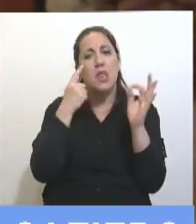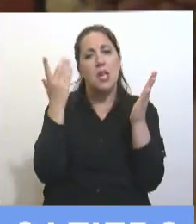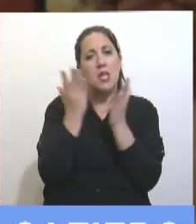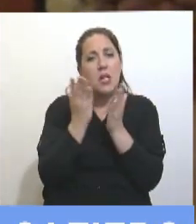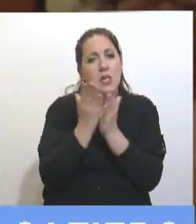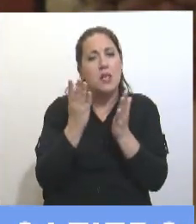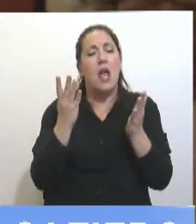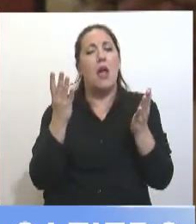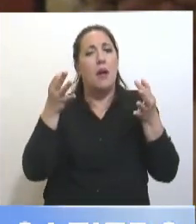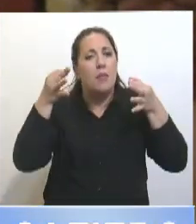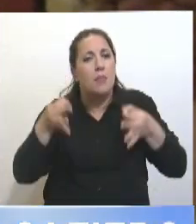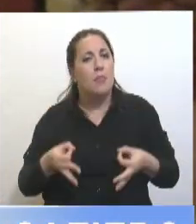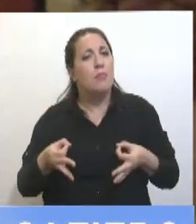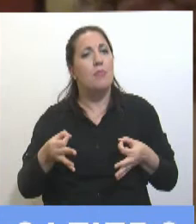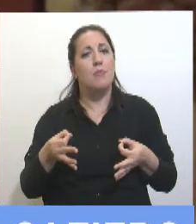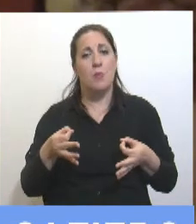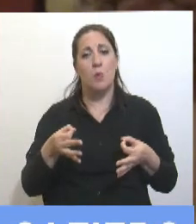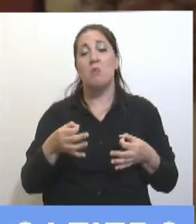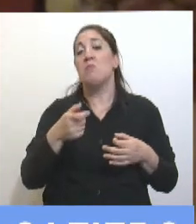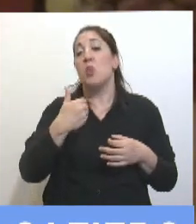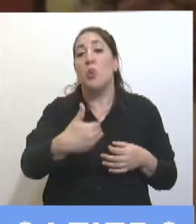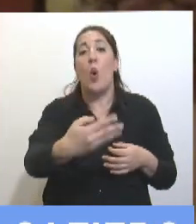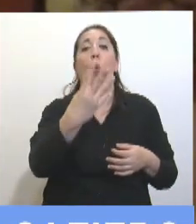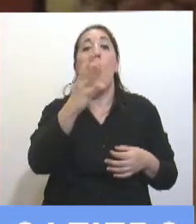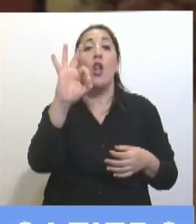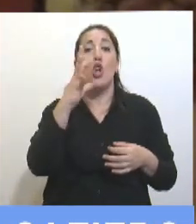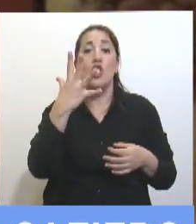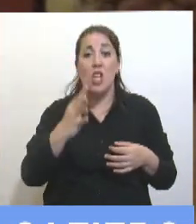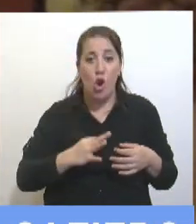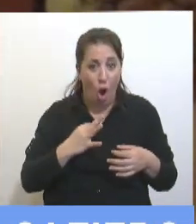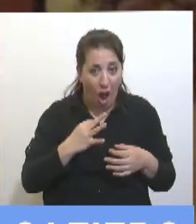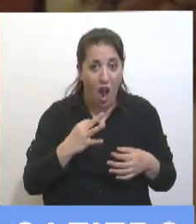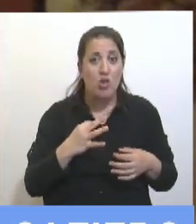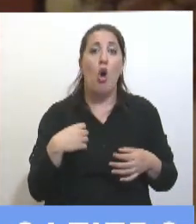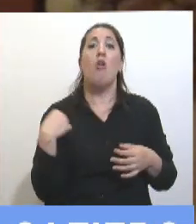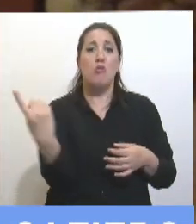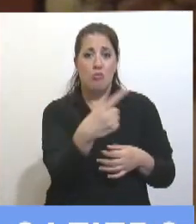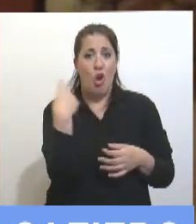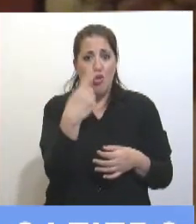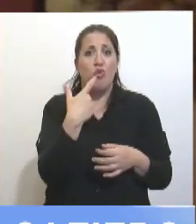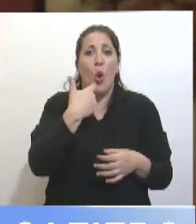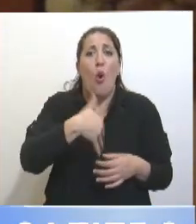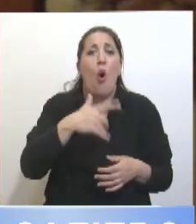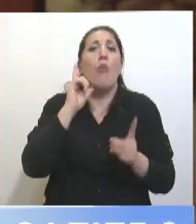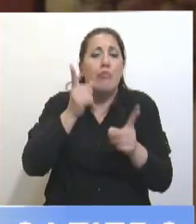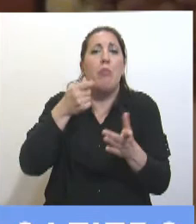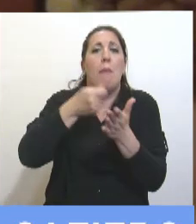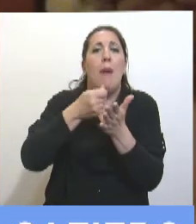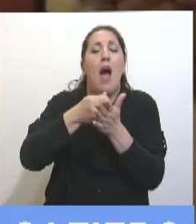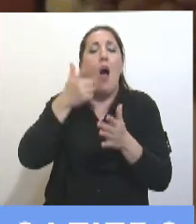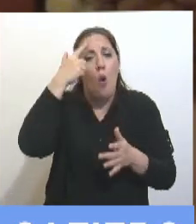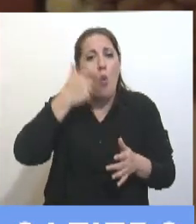poco práctica como quieren hacer, dentro de 4 o 5 años estaremos pagando un juicio. Porque no solo,